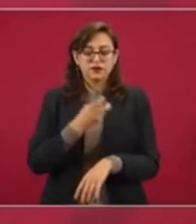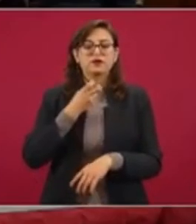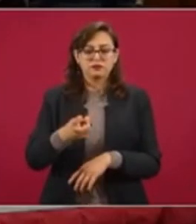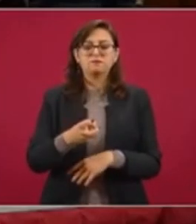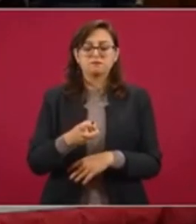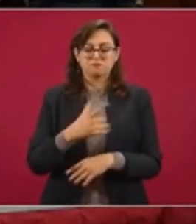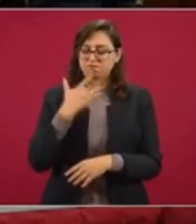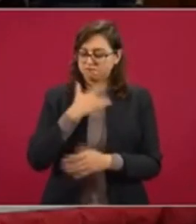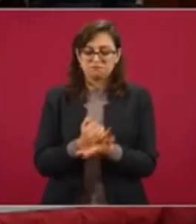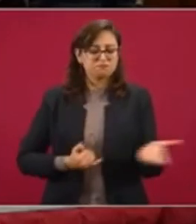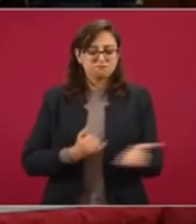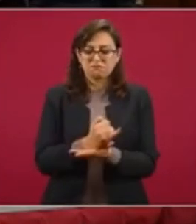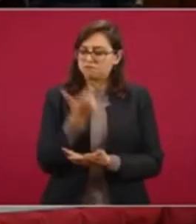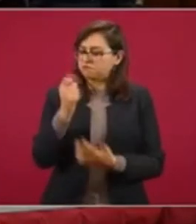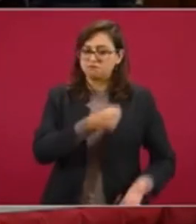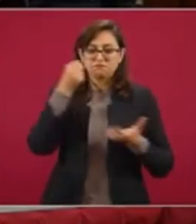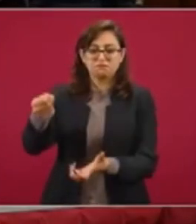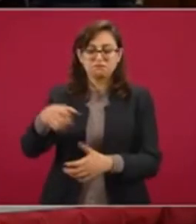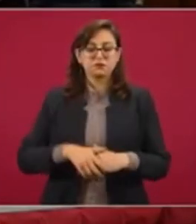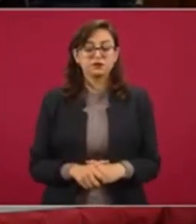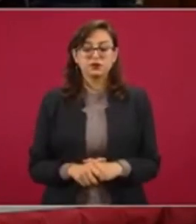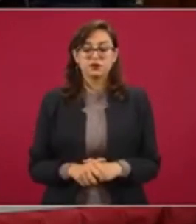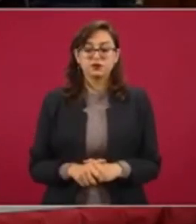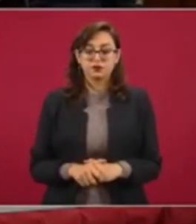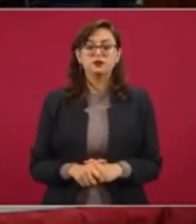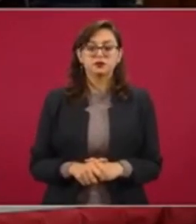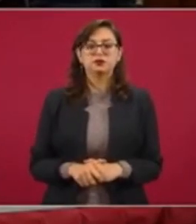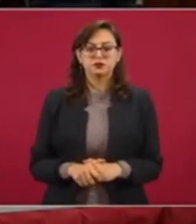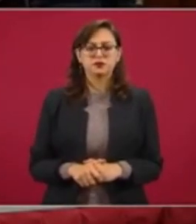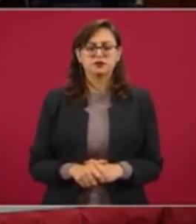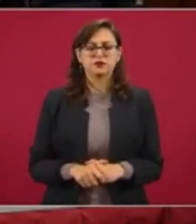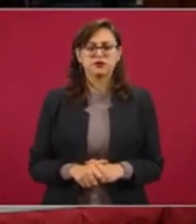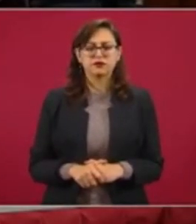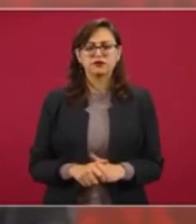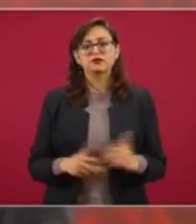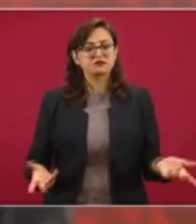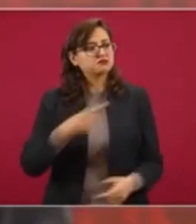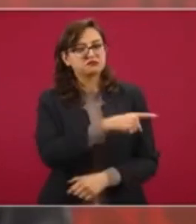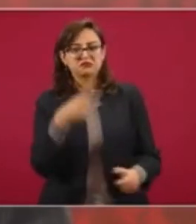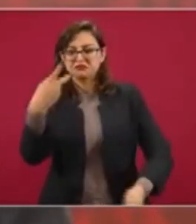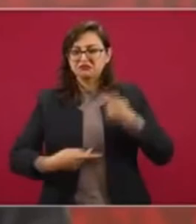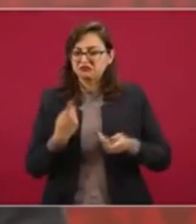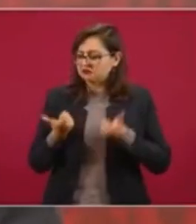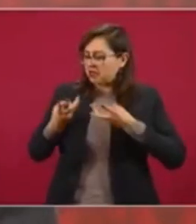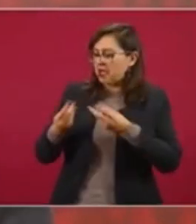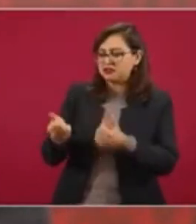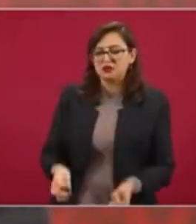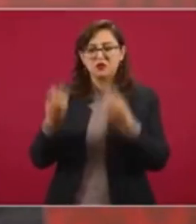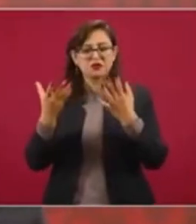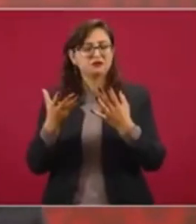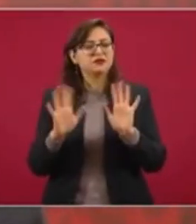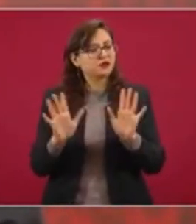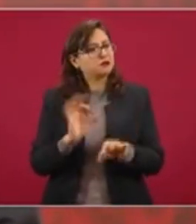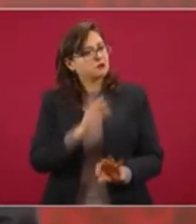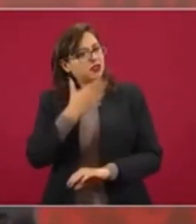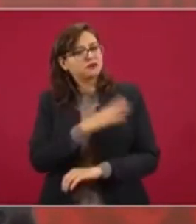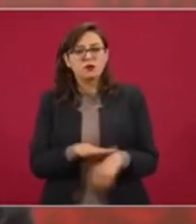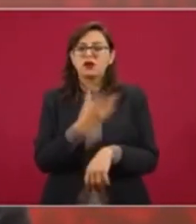decimos, destinemos recursos. Y qué bien que no nos han preguntado cuánto nos va a costar, porque eso no importa.